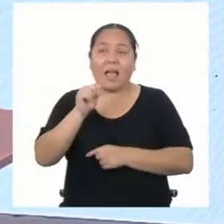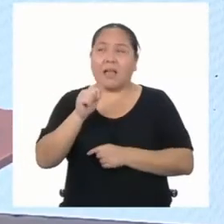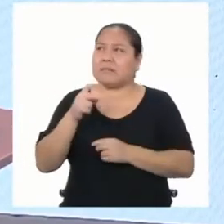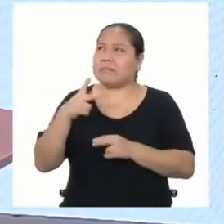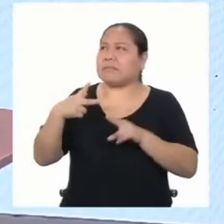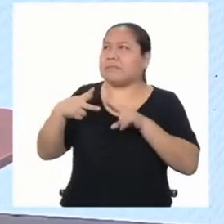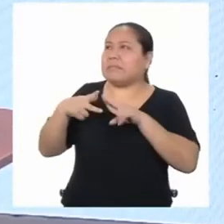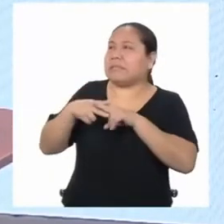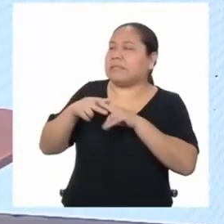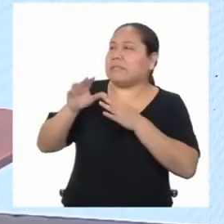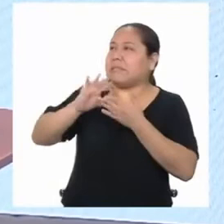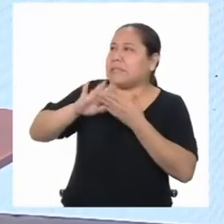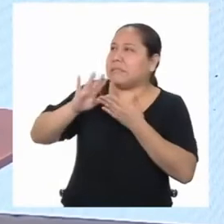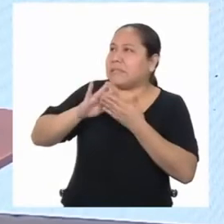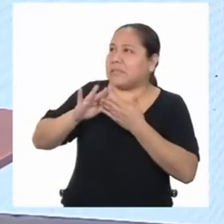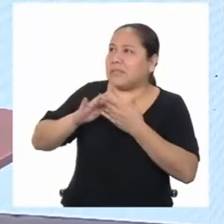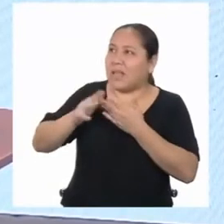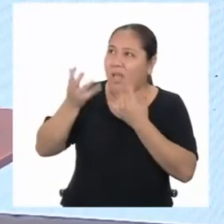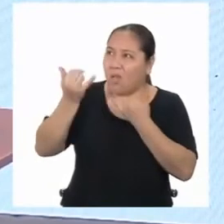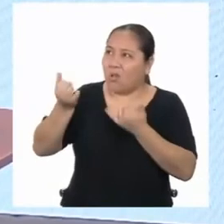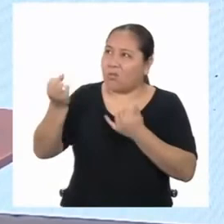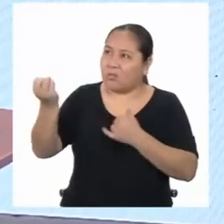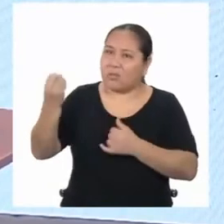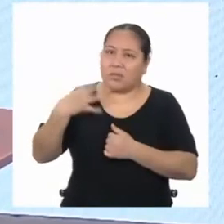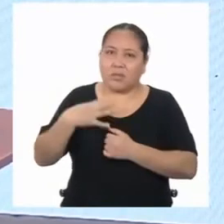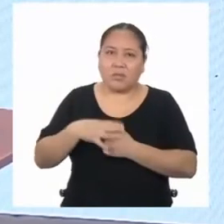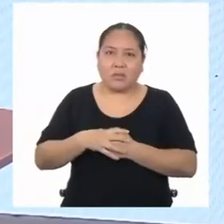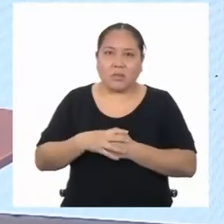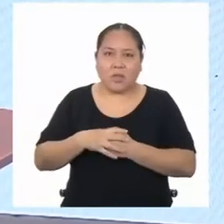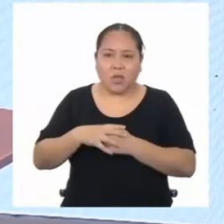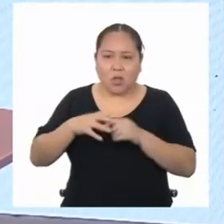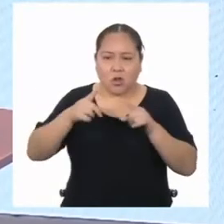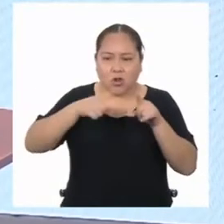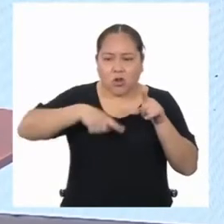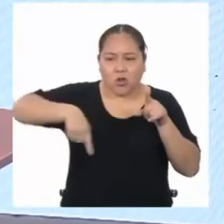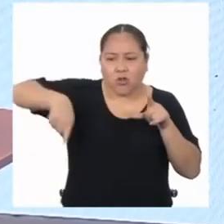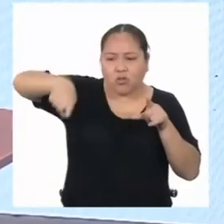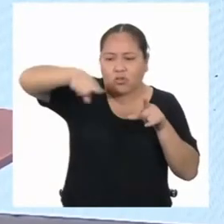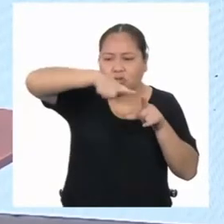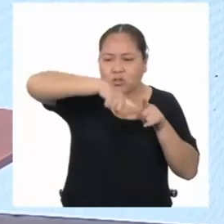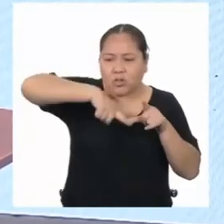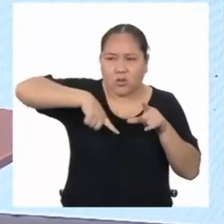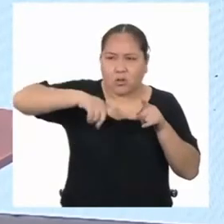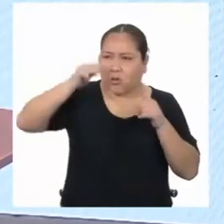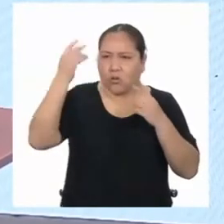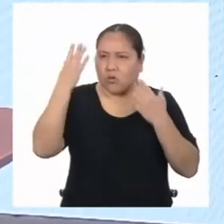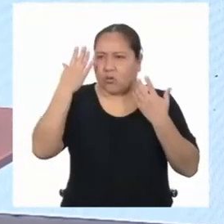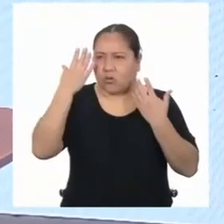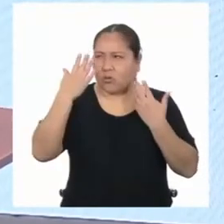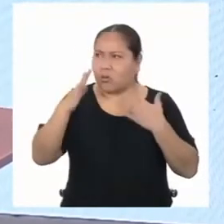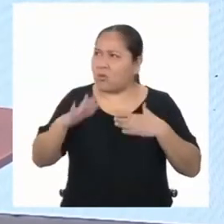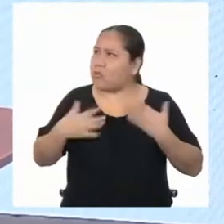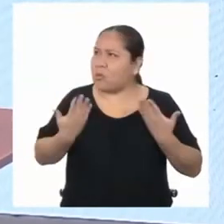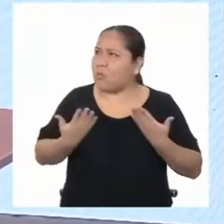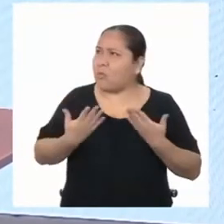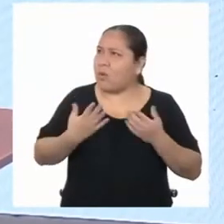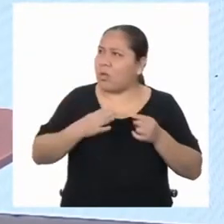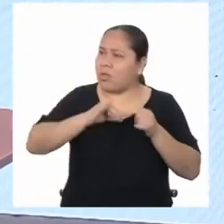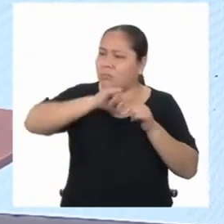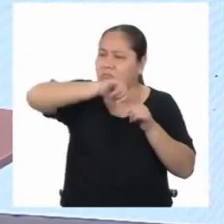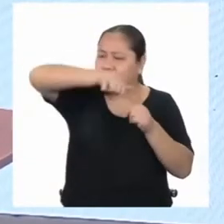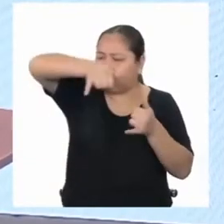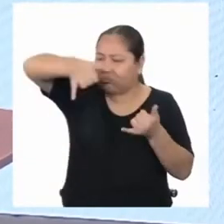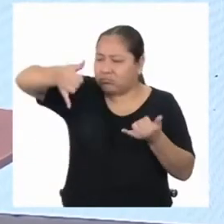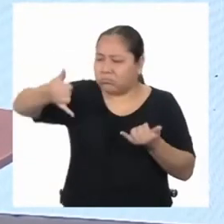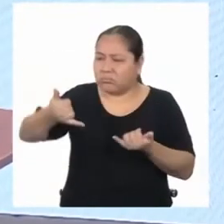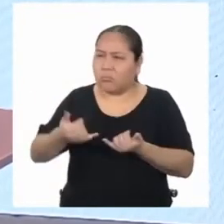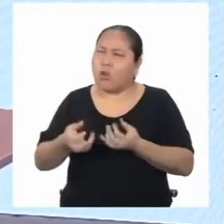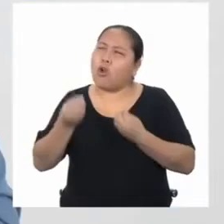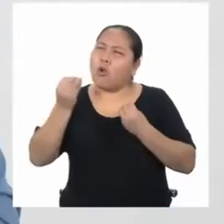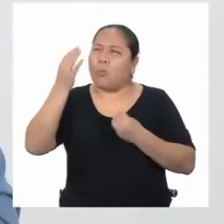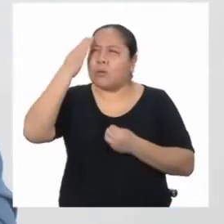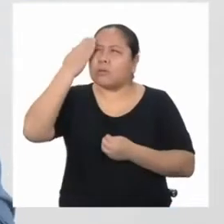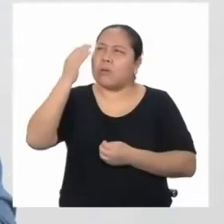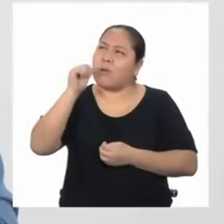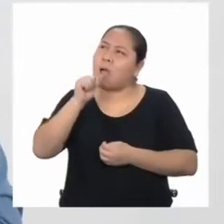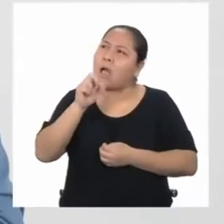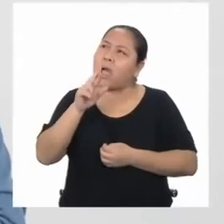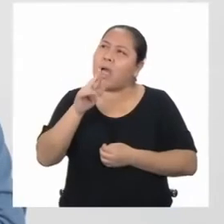la interrupción, pero ahora que lo dice, los círculos no tienen lados para medir. ¿Cómo podemos calcular su área entonces?